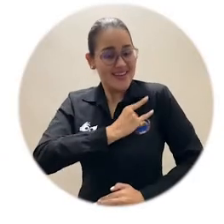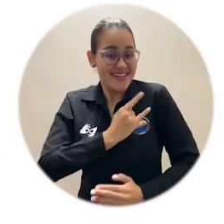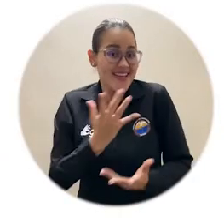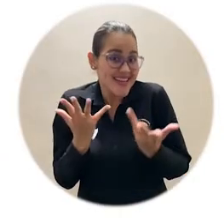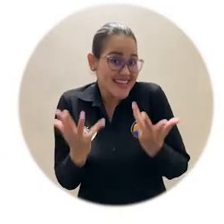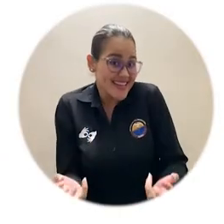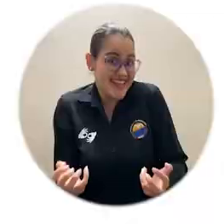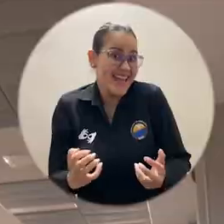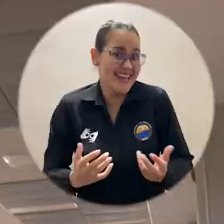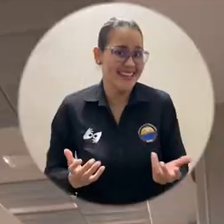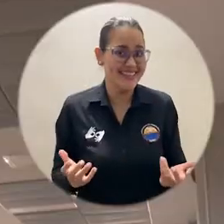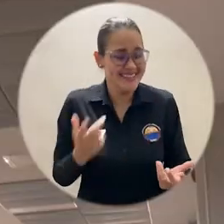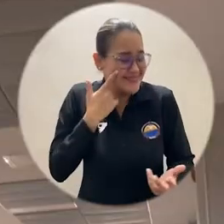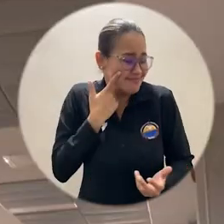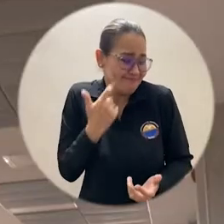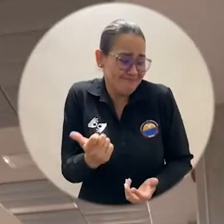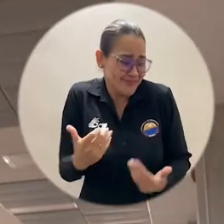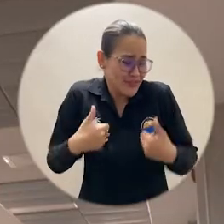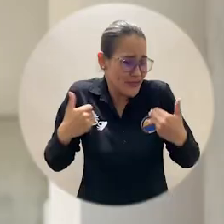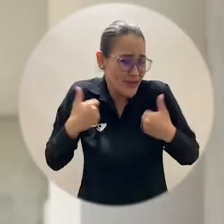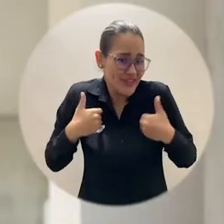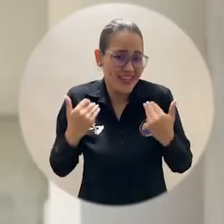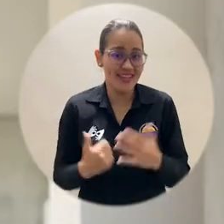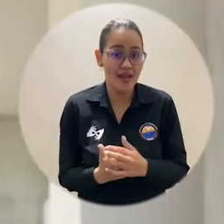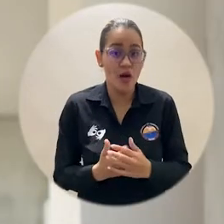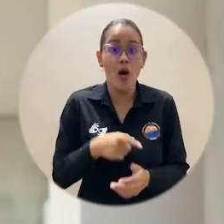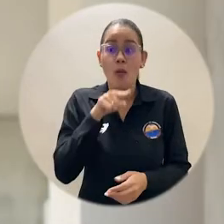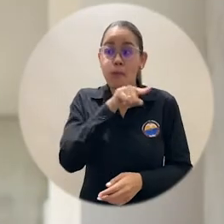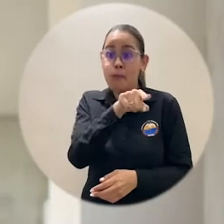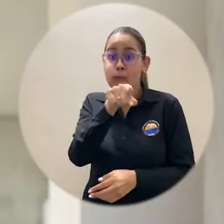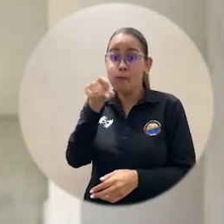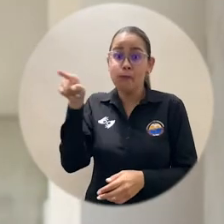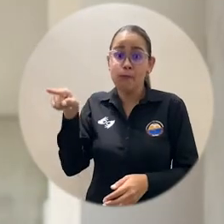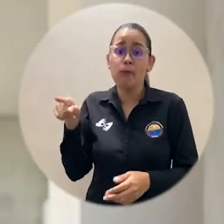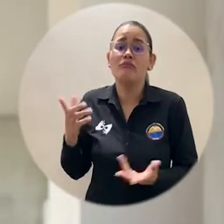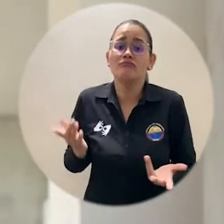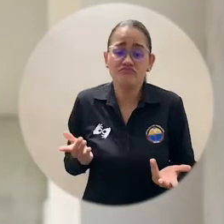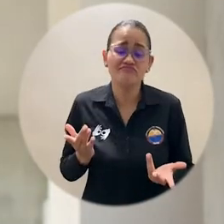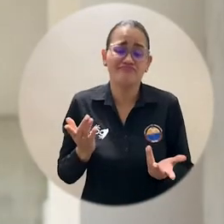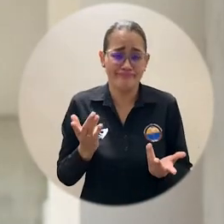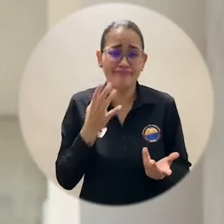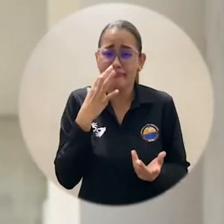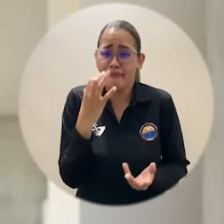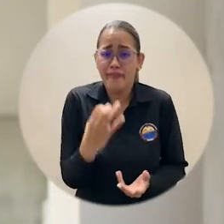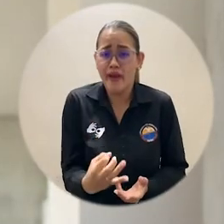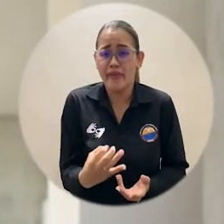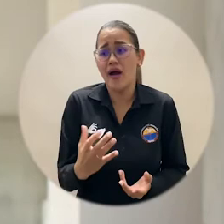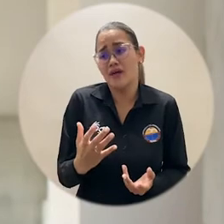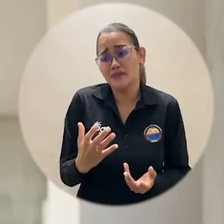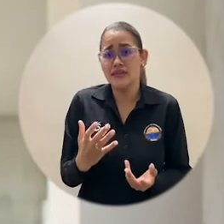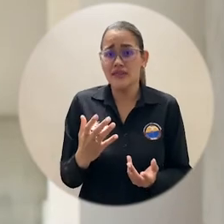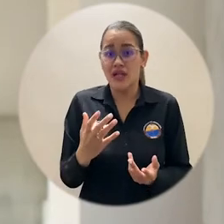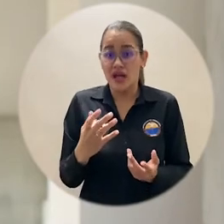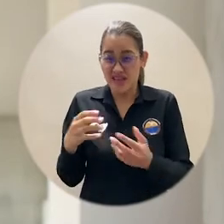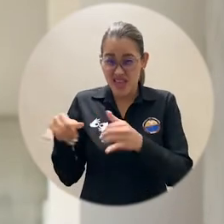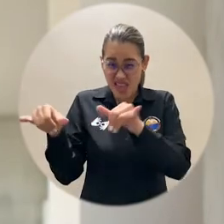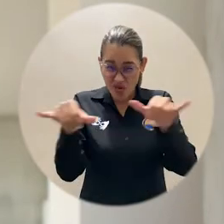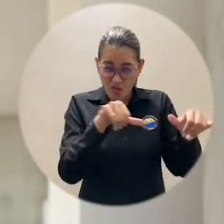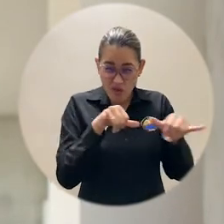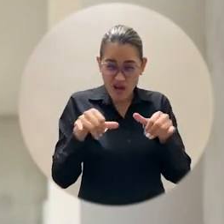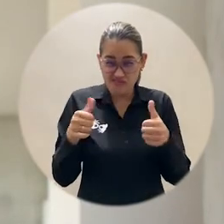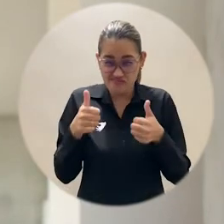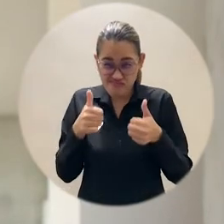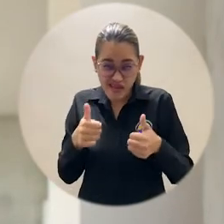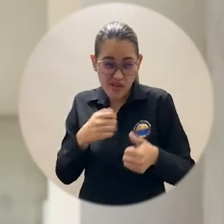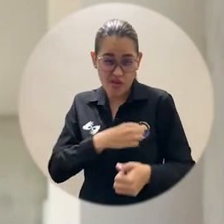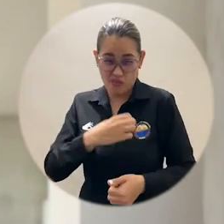en el estudio superior. Siento afortunado de, o que hay varias personas que no cuentan con las